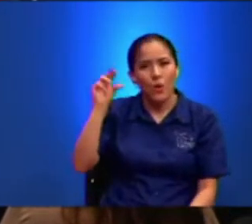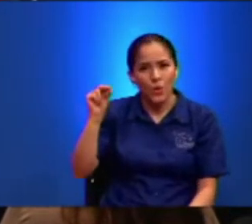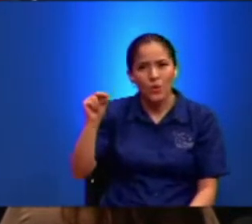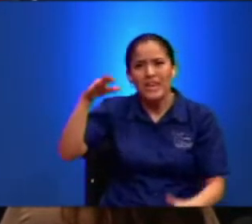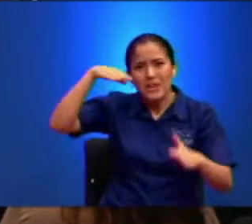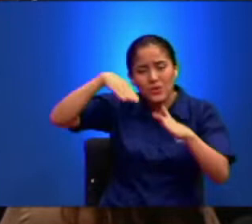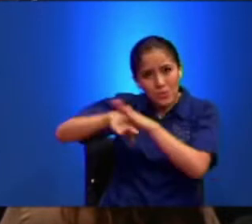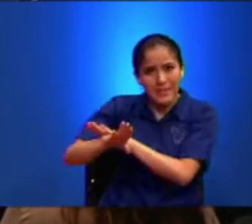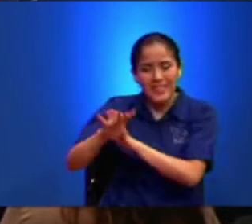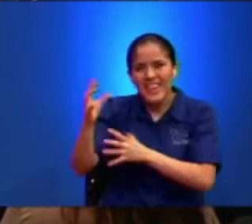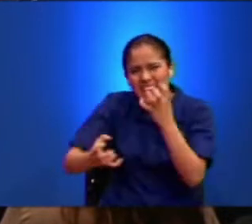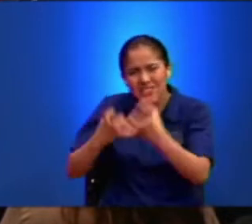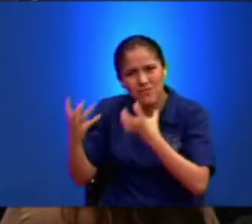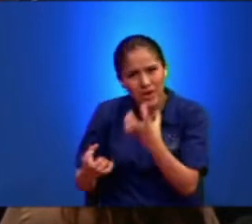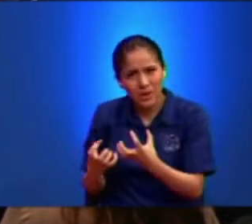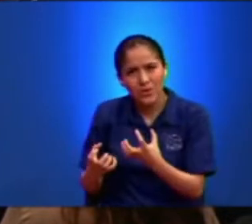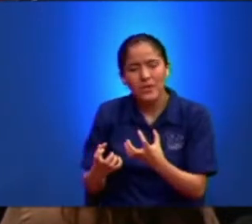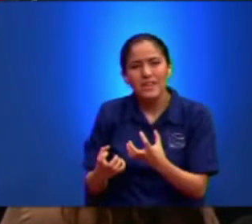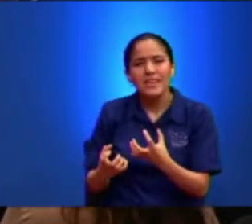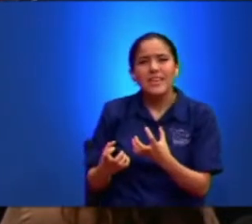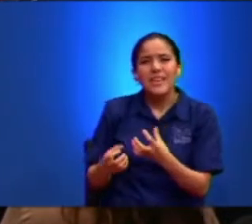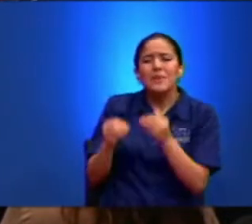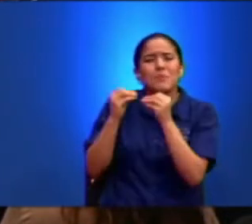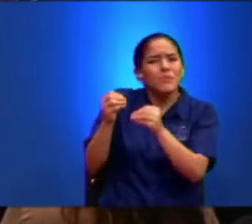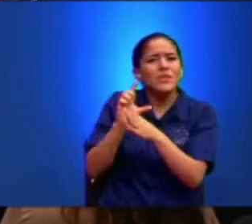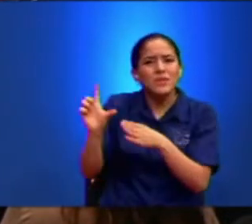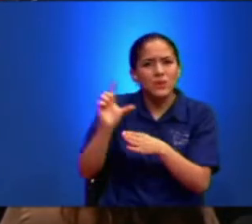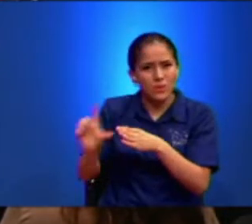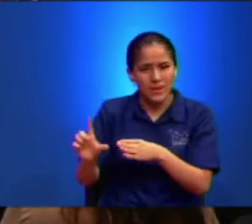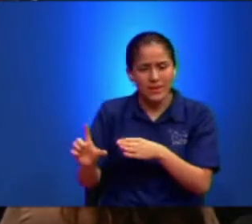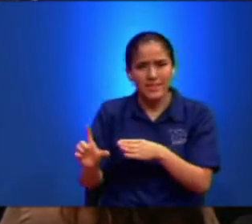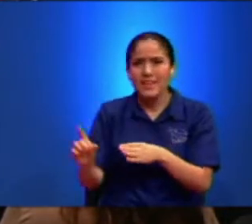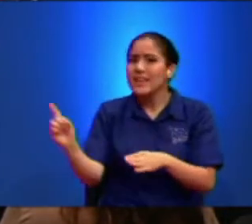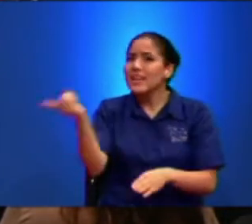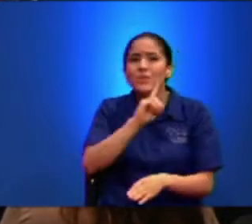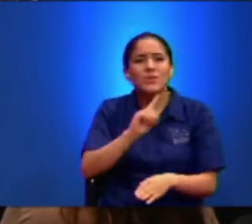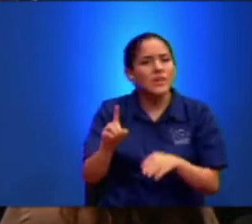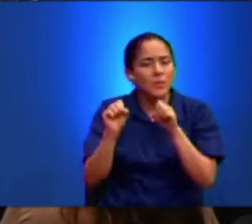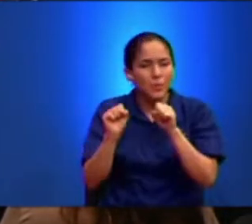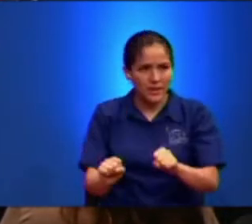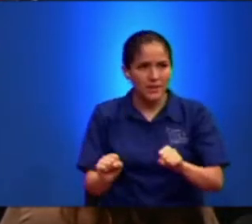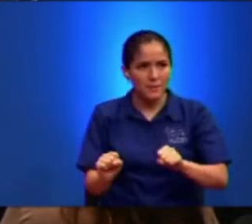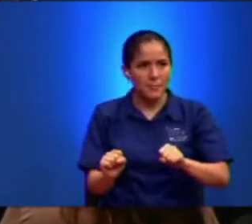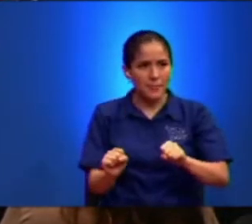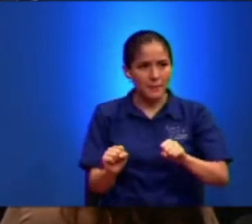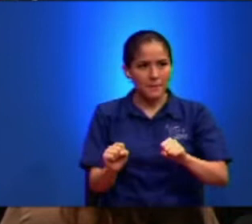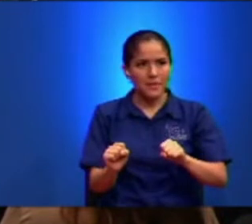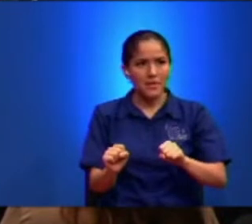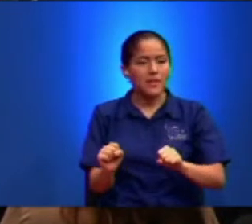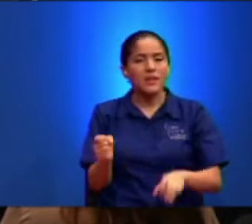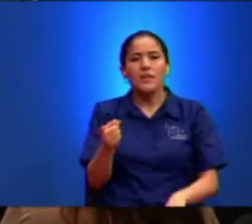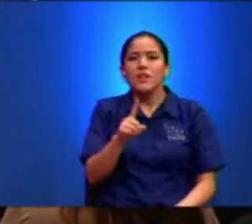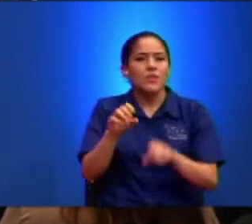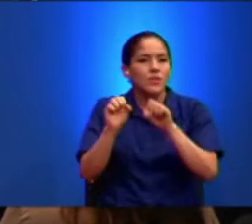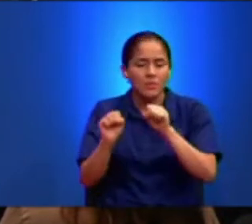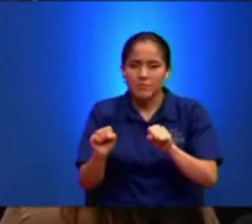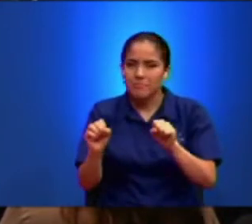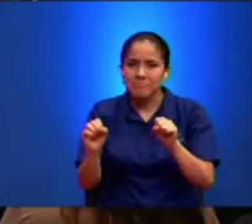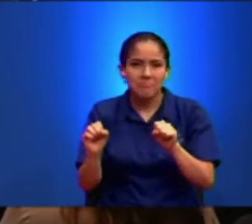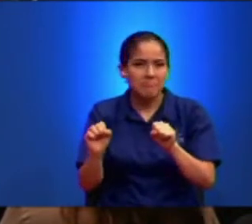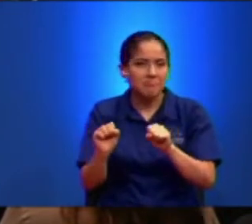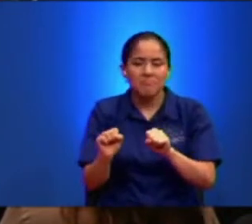meten En el fuego Por eso Les pasa Un montón De cosas Y los que No aguanten Pues no aguantan Nada